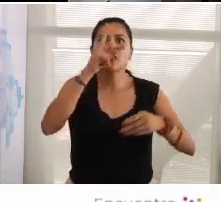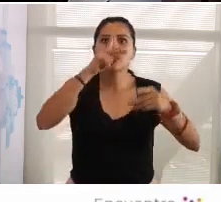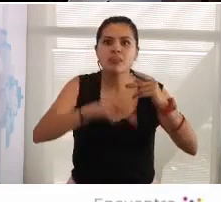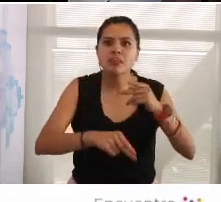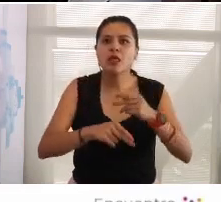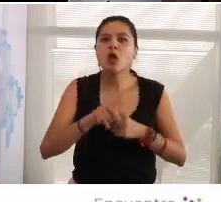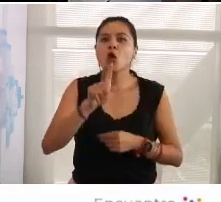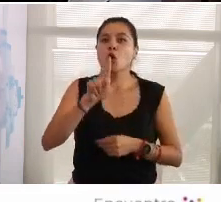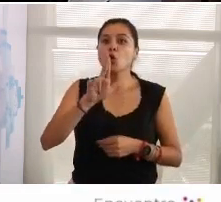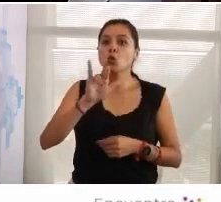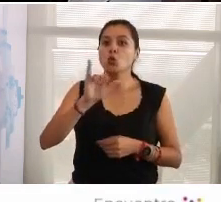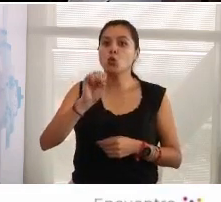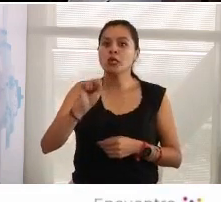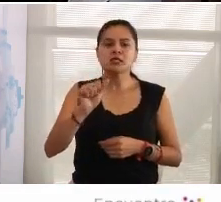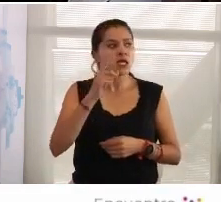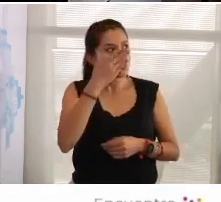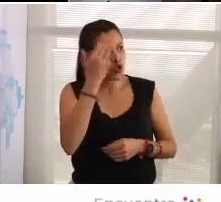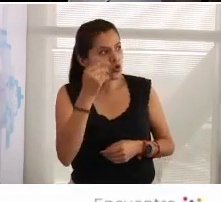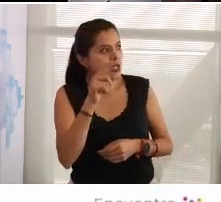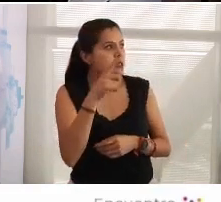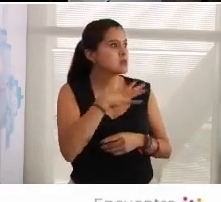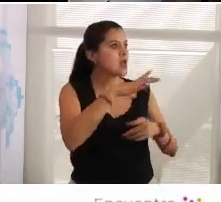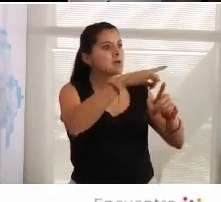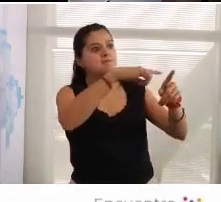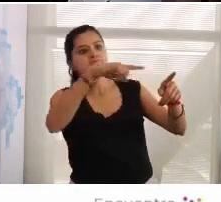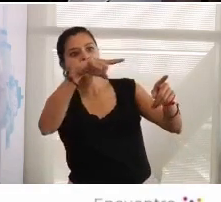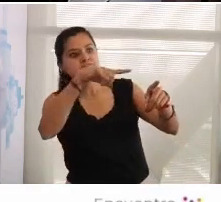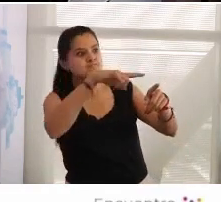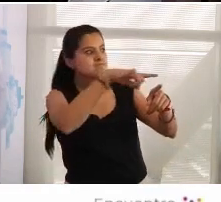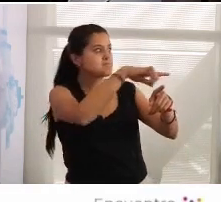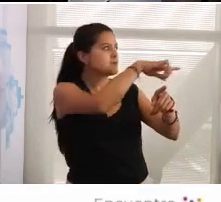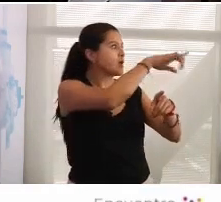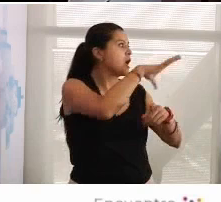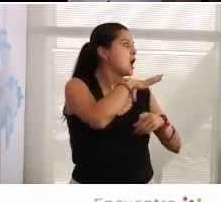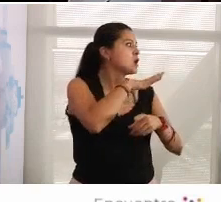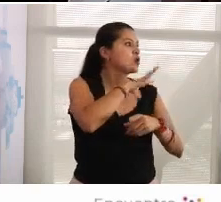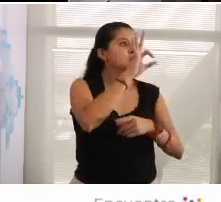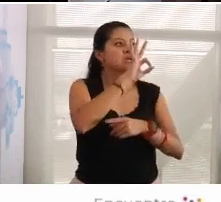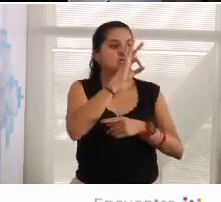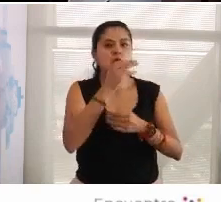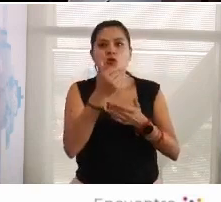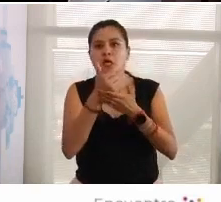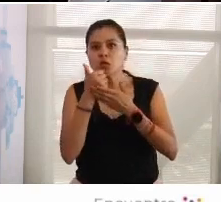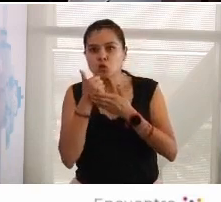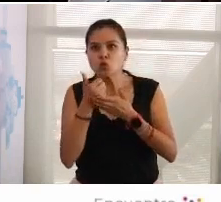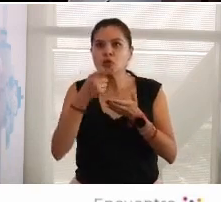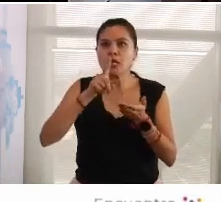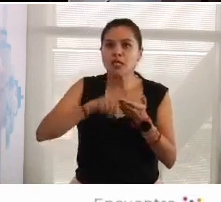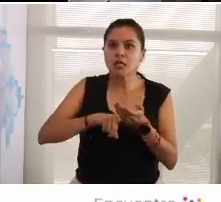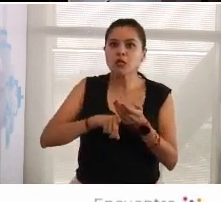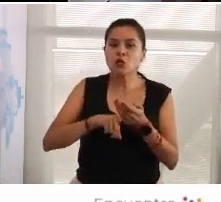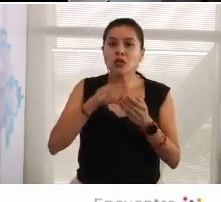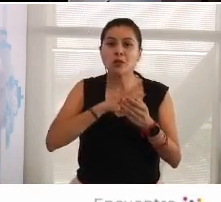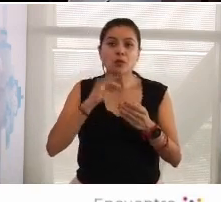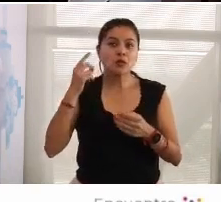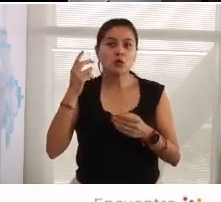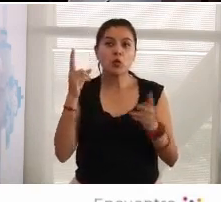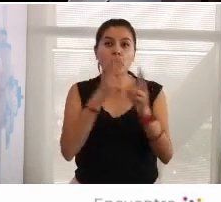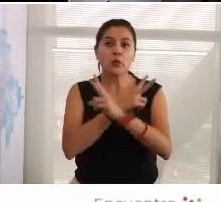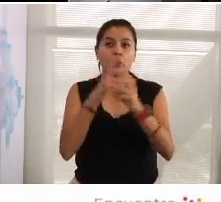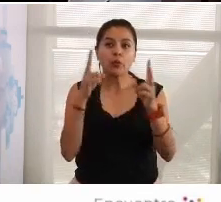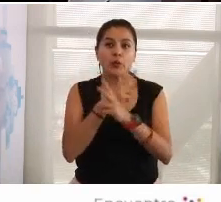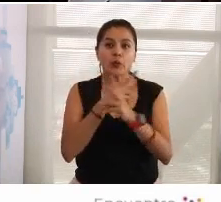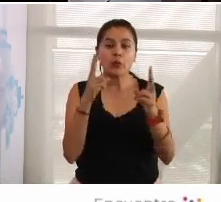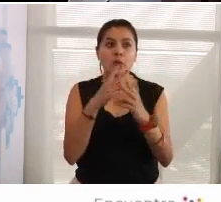rapidísimo, Luisa, no sé si del lado de quienes nos están ayudando con la coordinación del evento se puede subir un poquito el aire